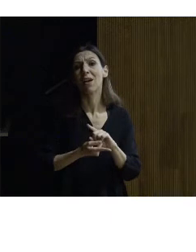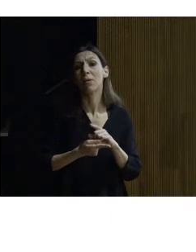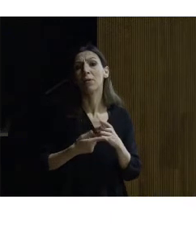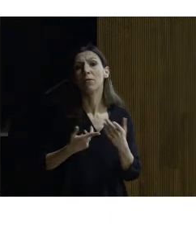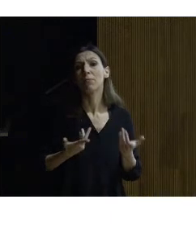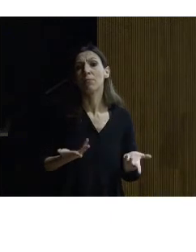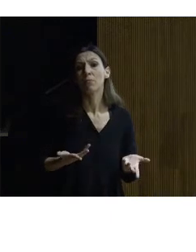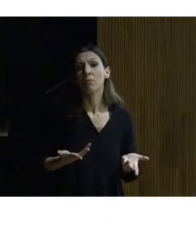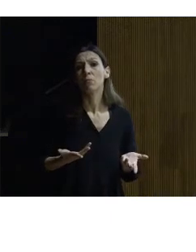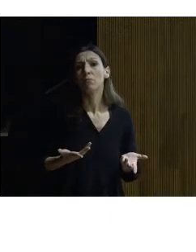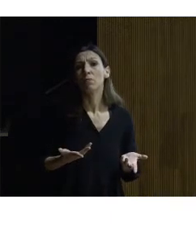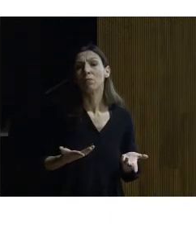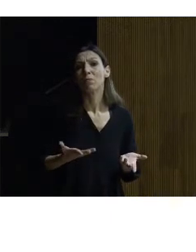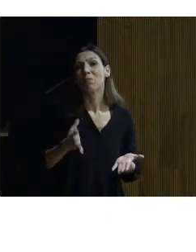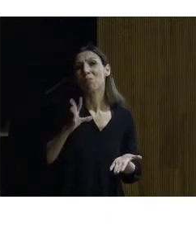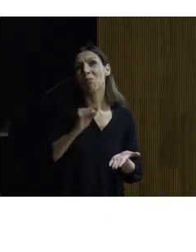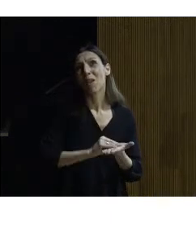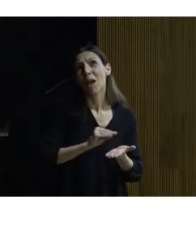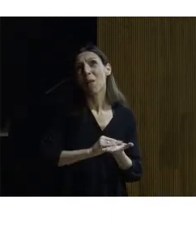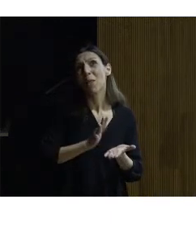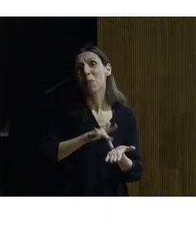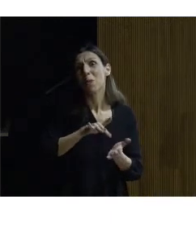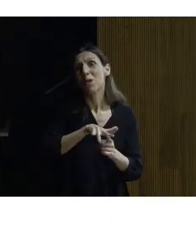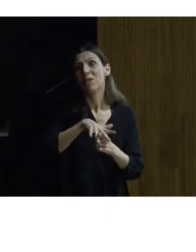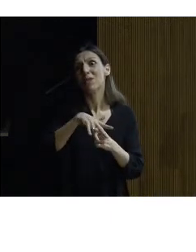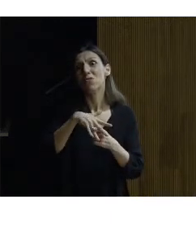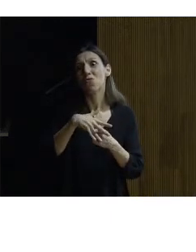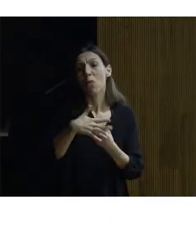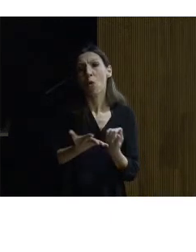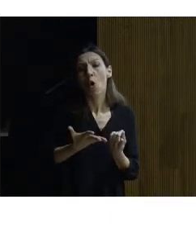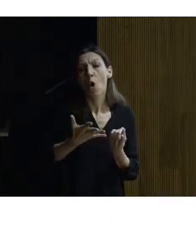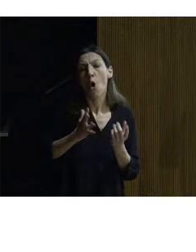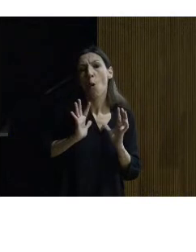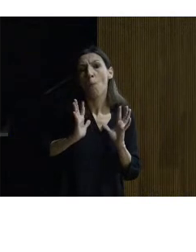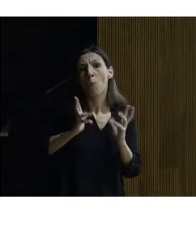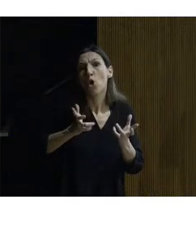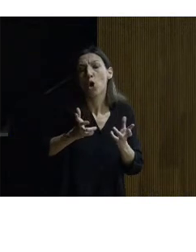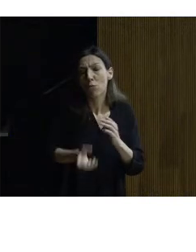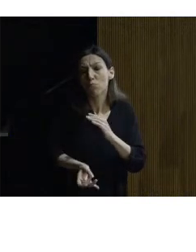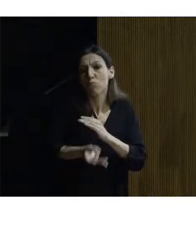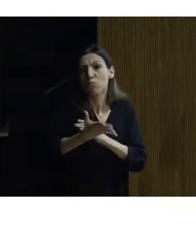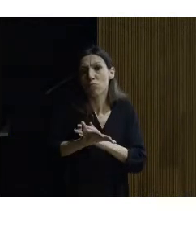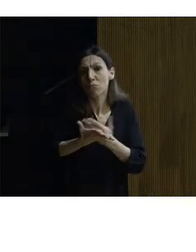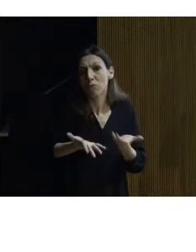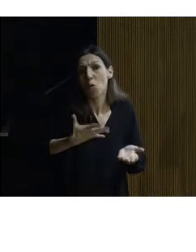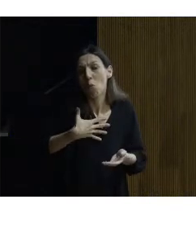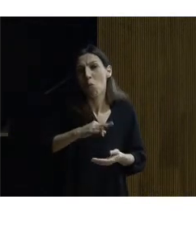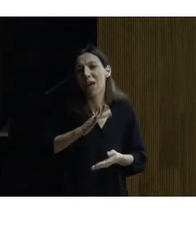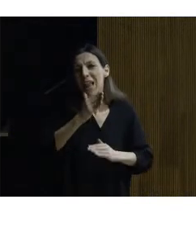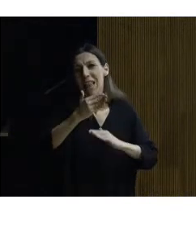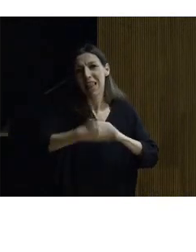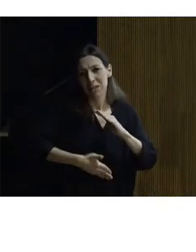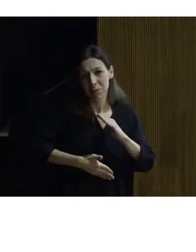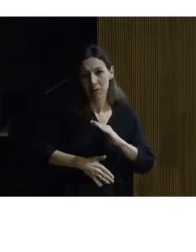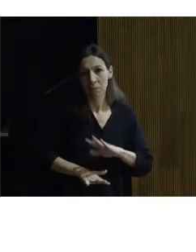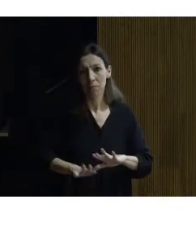impedían en algunos momentos determinados cuando se producían los brotes de gota naturalmente pero hubo